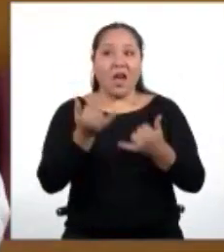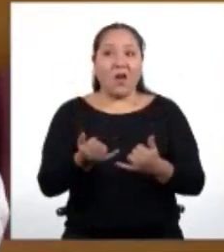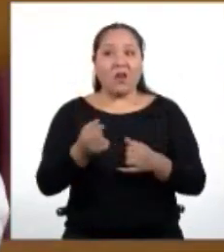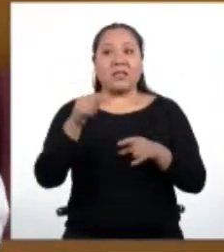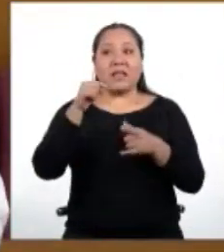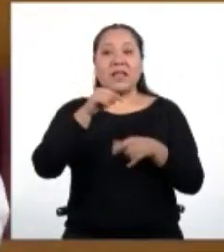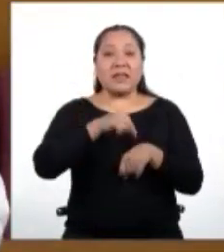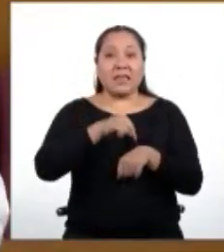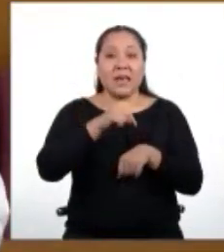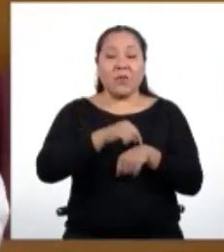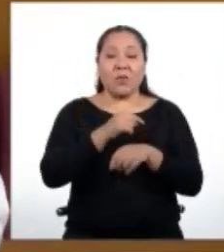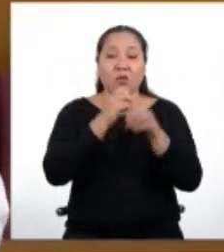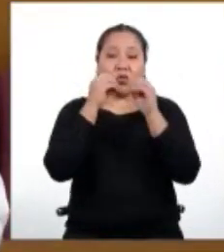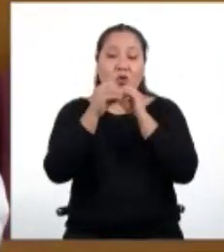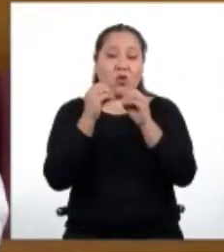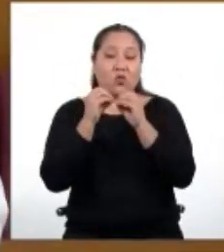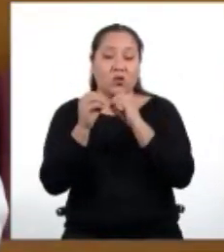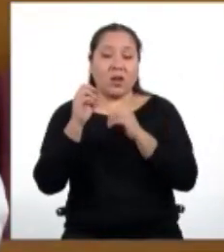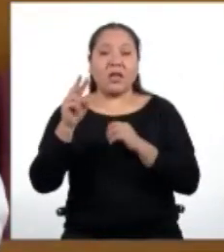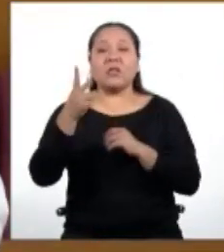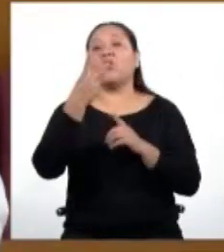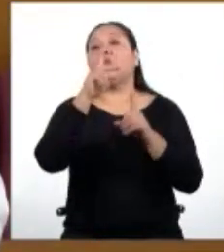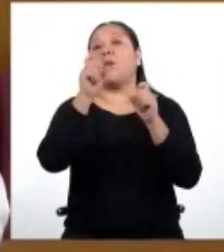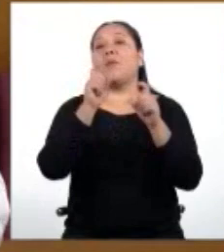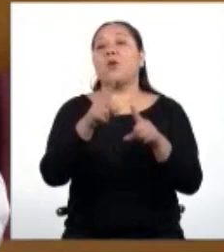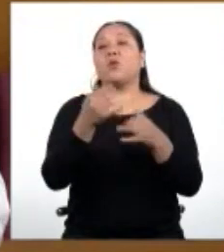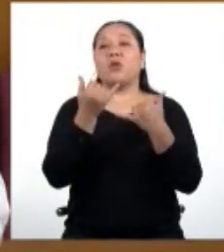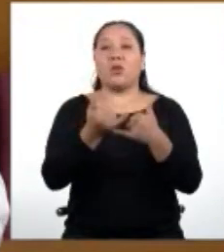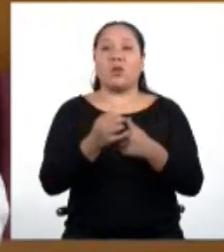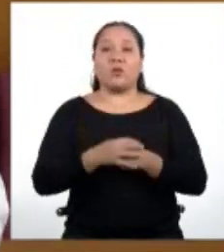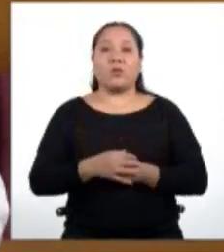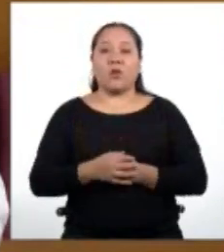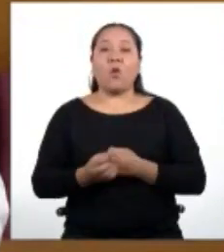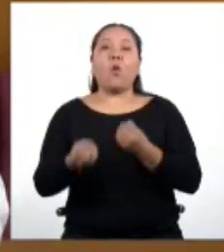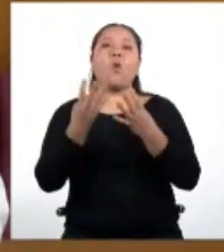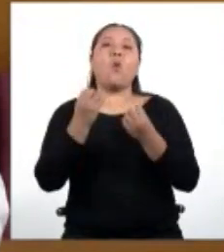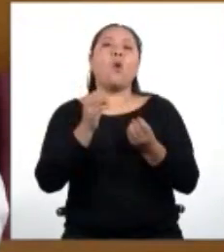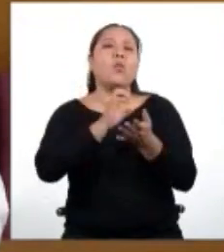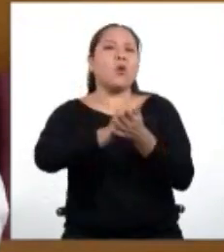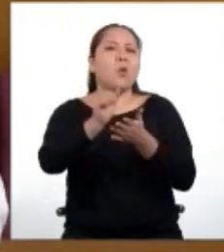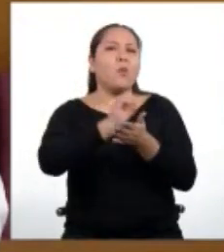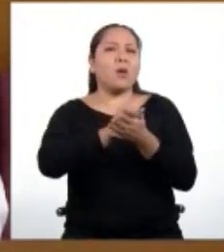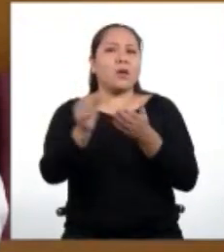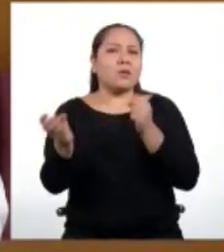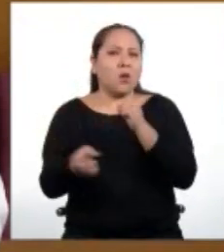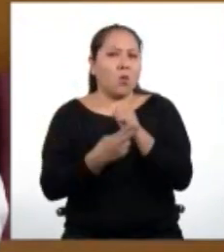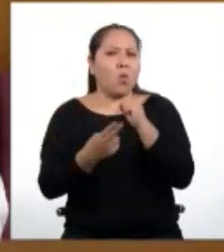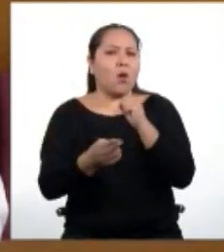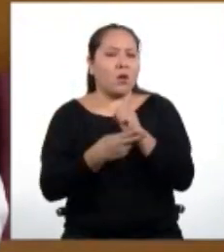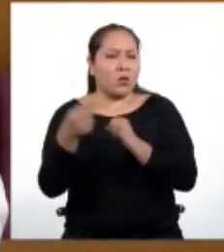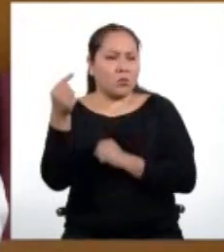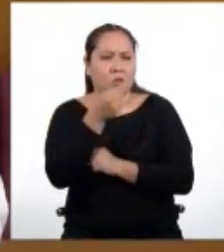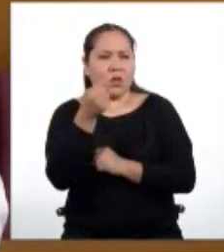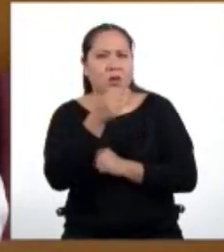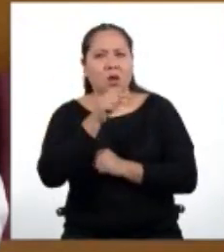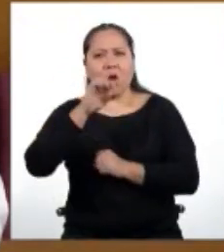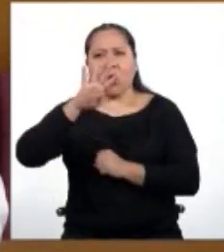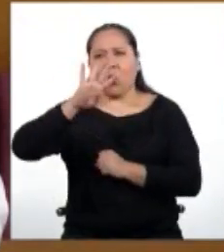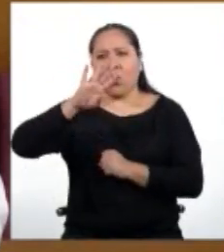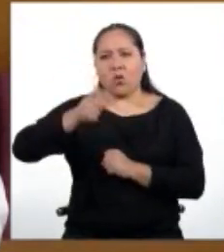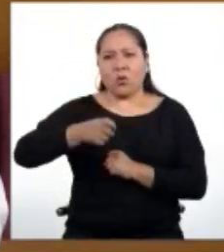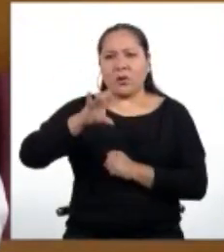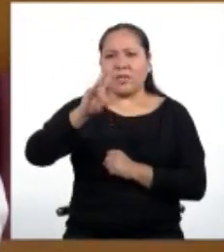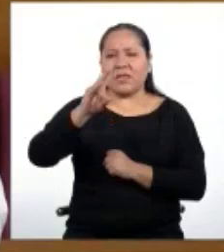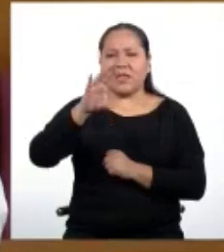el momento de resolver nuestra segunda interrogante del día. ¿En cuántos meses ahorró Hugo los 4.750 soles que